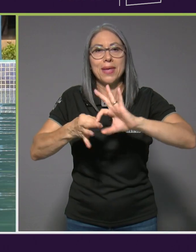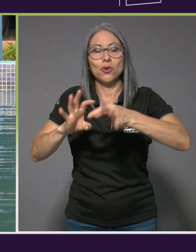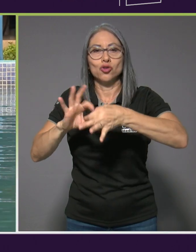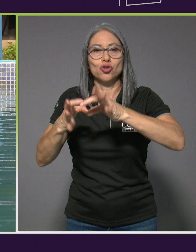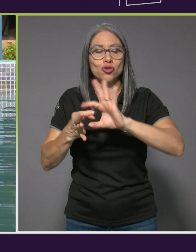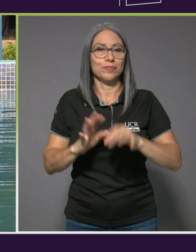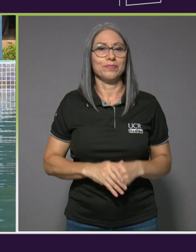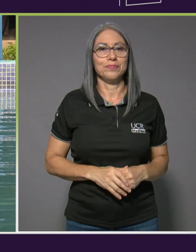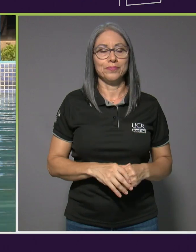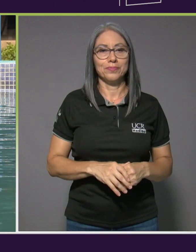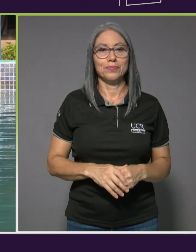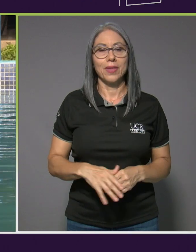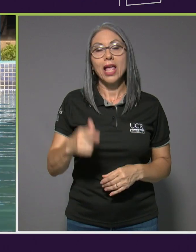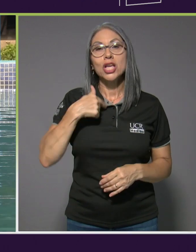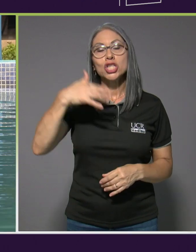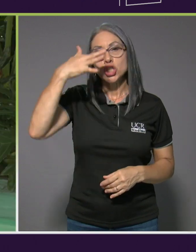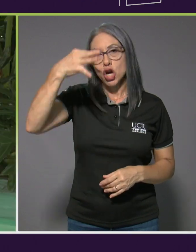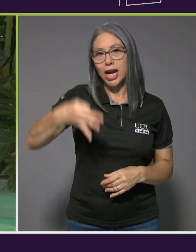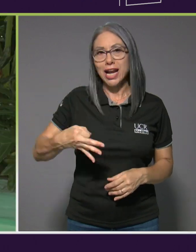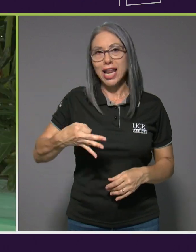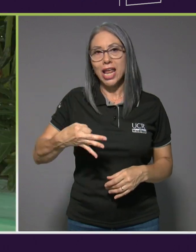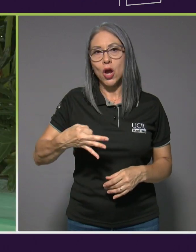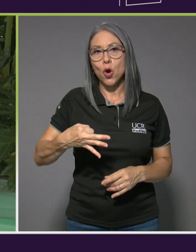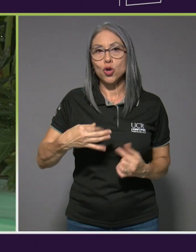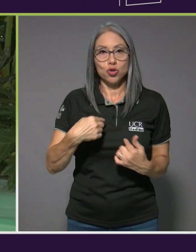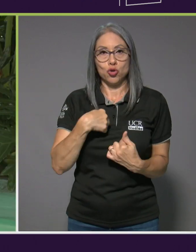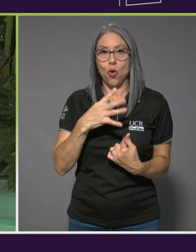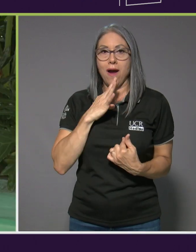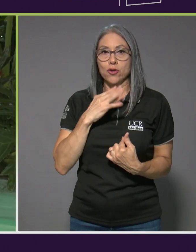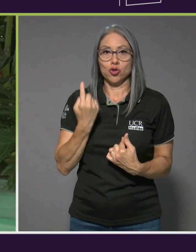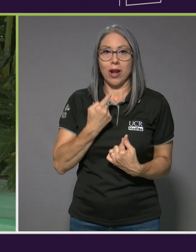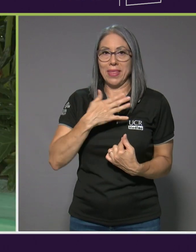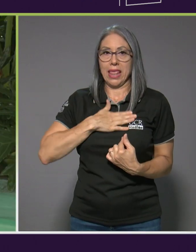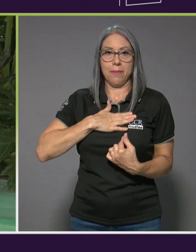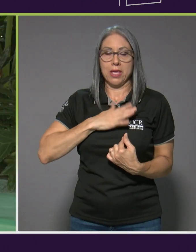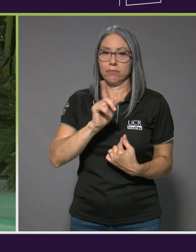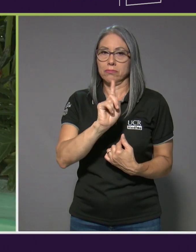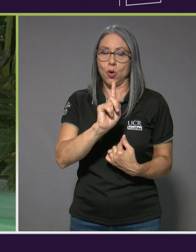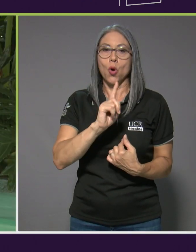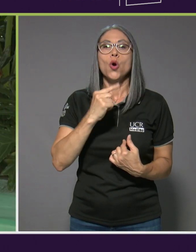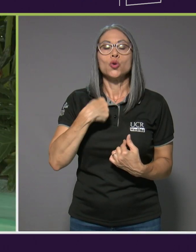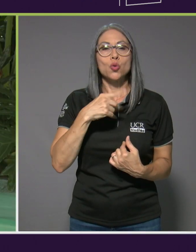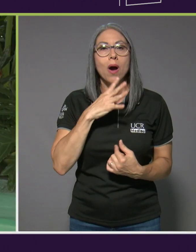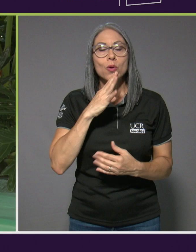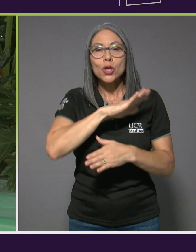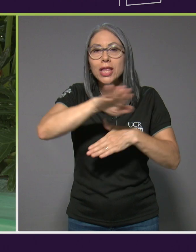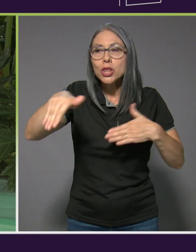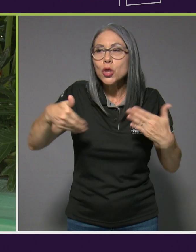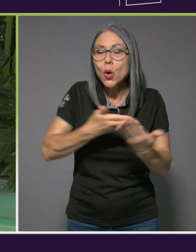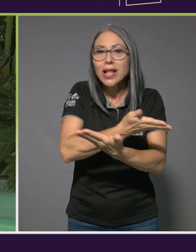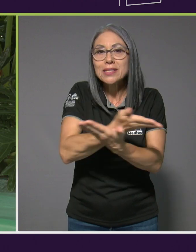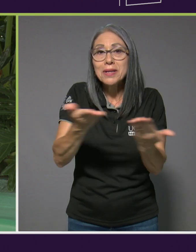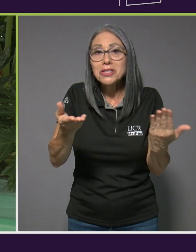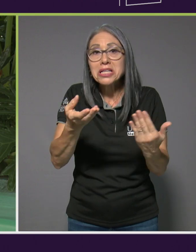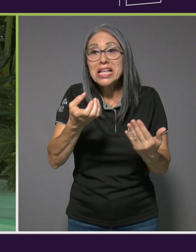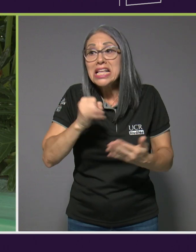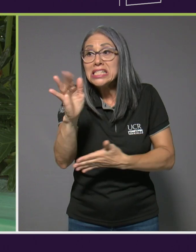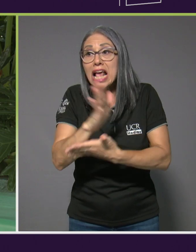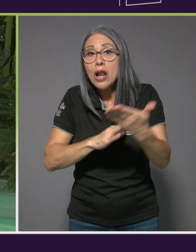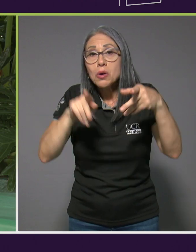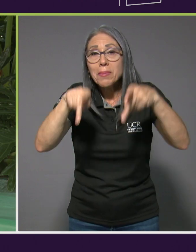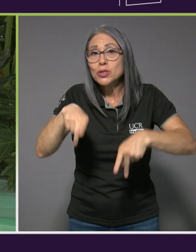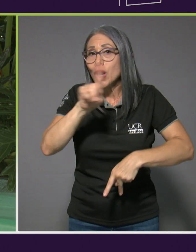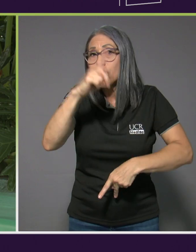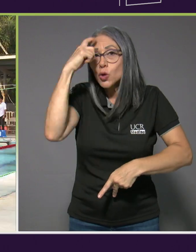Creo que no hablo solo de mí, sino de todos los que están en esto. El que no sueñe con ir a unos Juegos Olímpicos